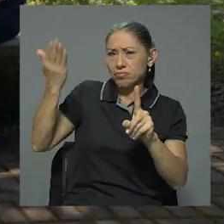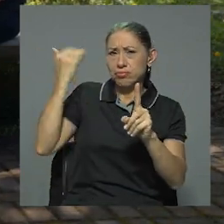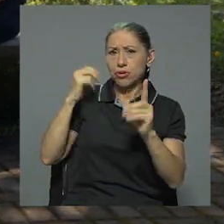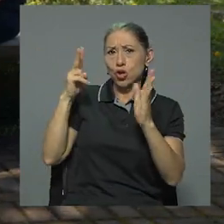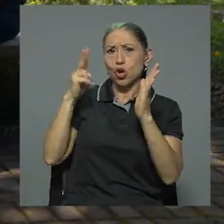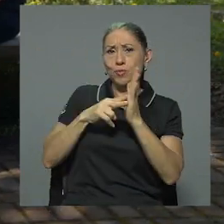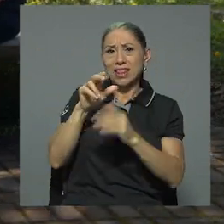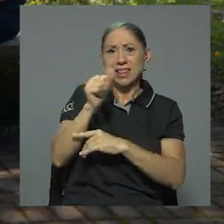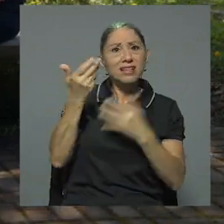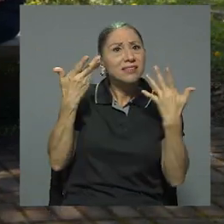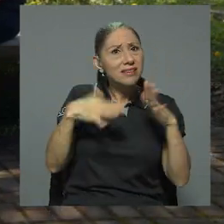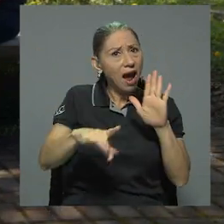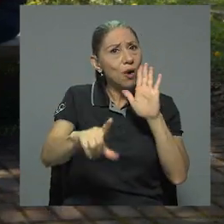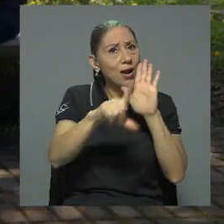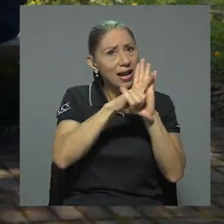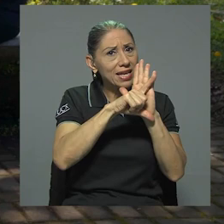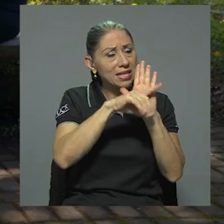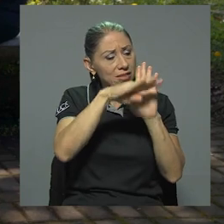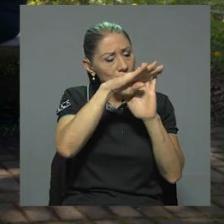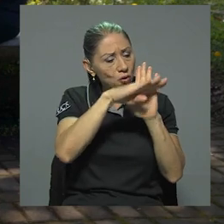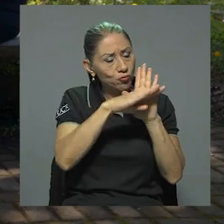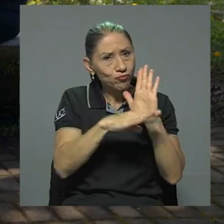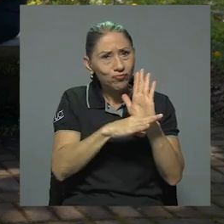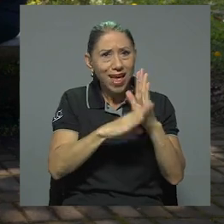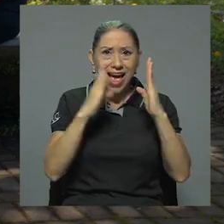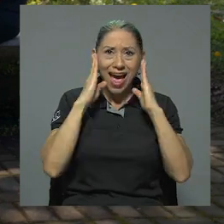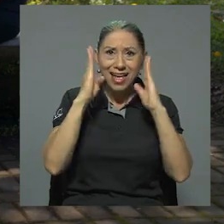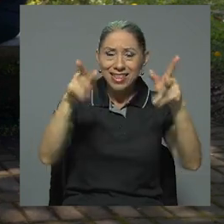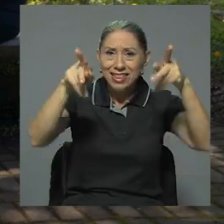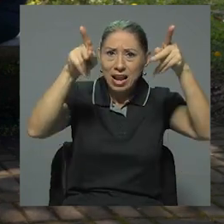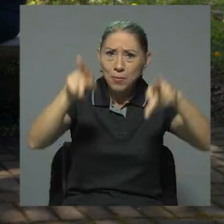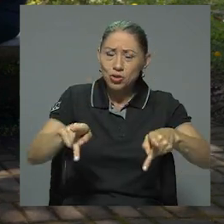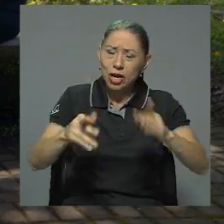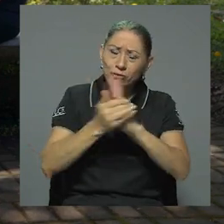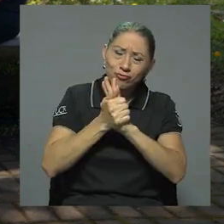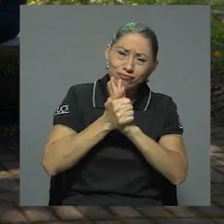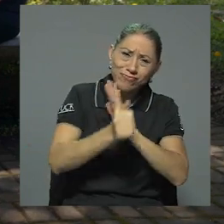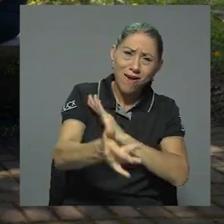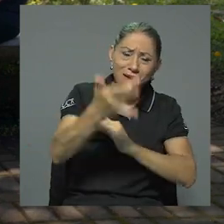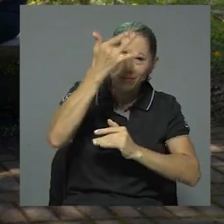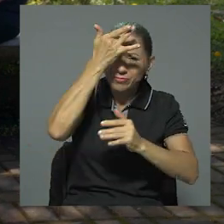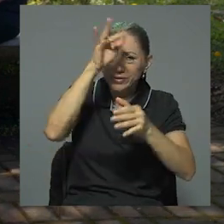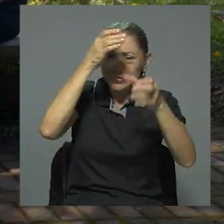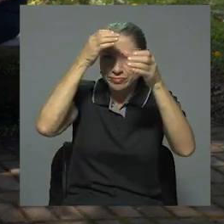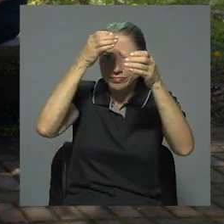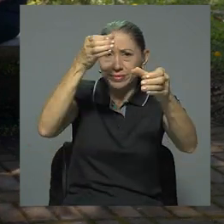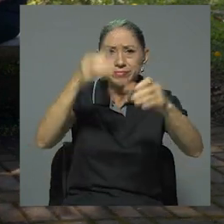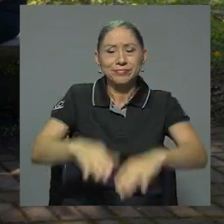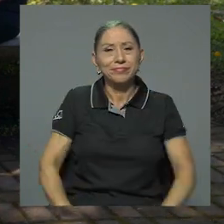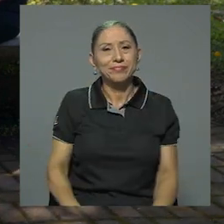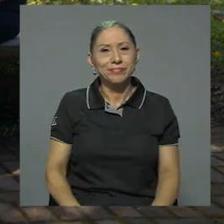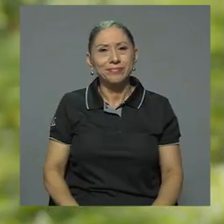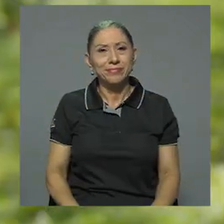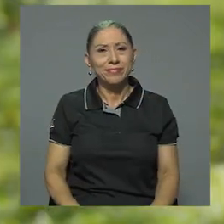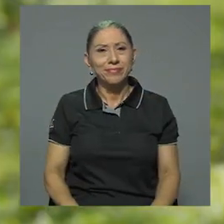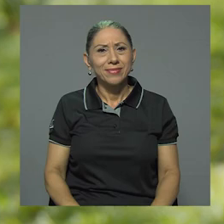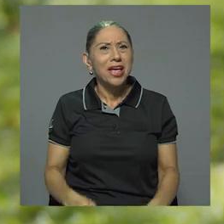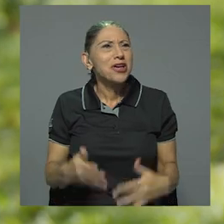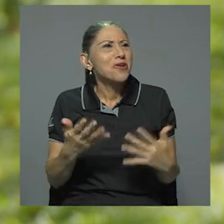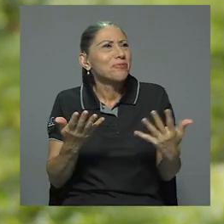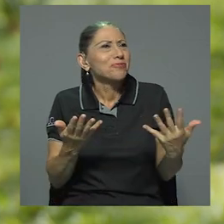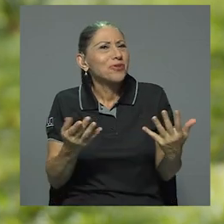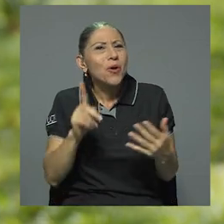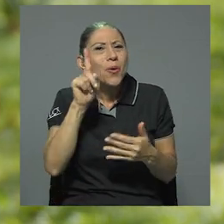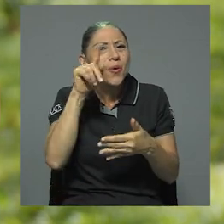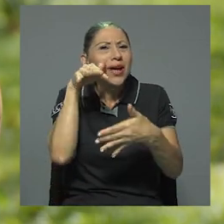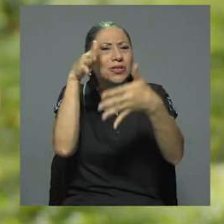en nuestro país existe una legislación que atiende a la población altamente dotada y talentosa. ¿Qué son esos? ¿Cómo